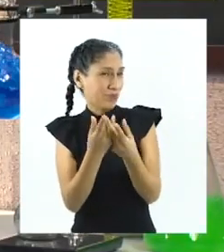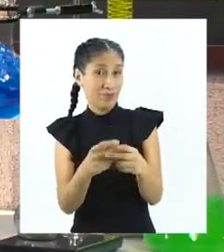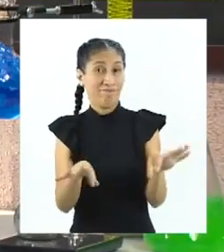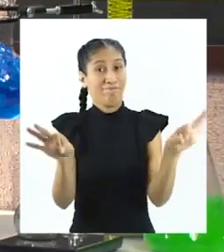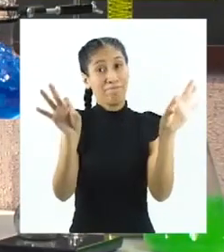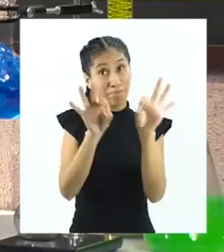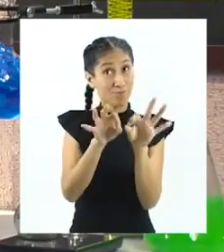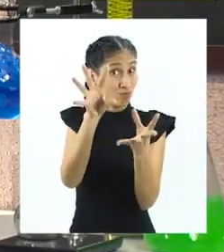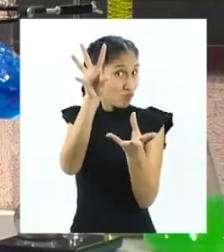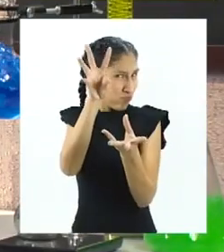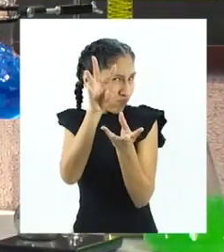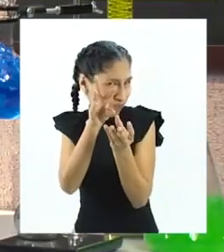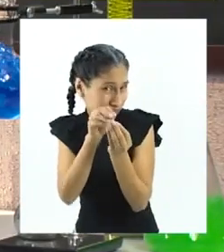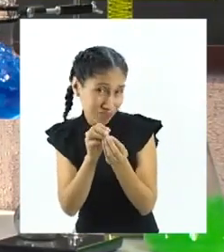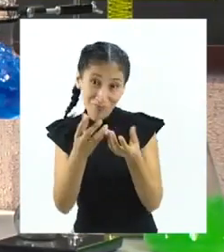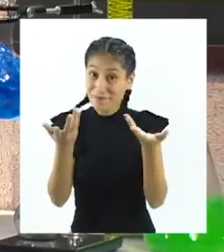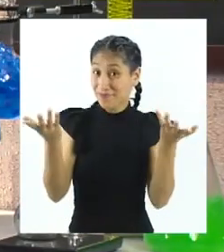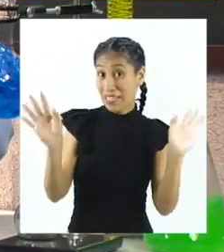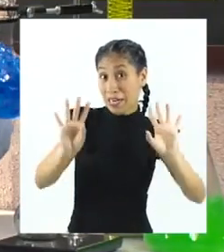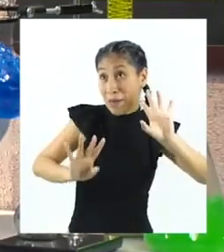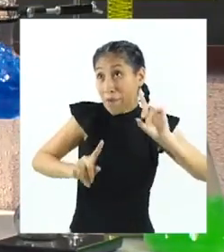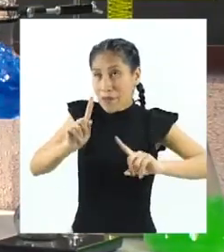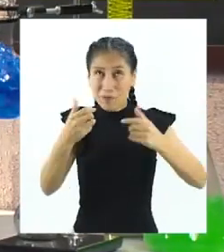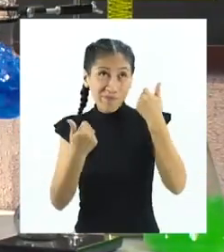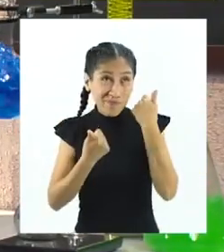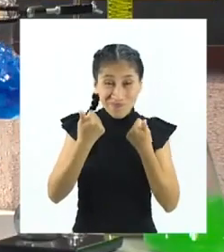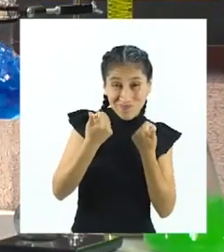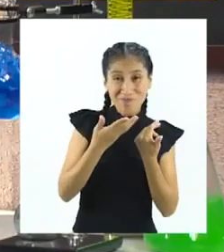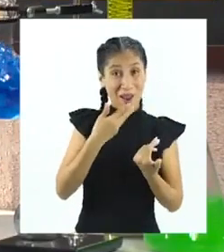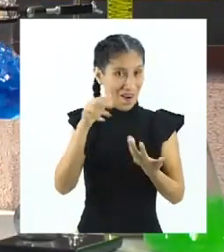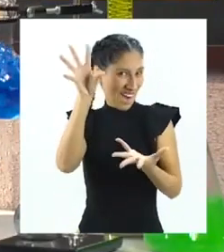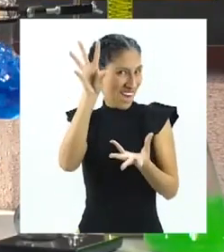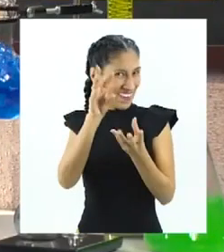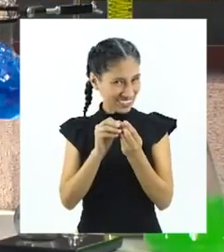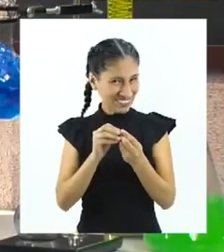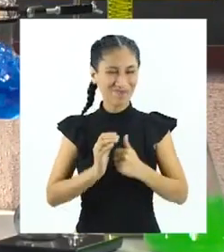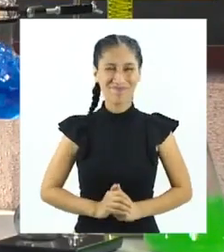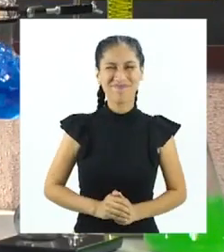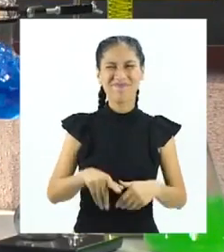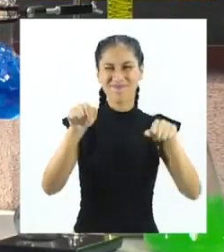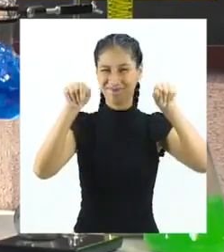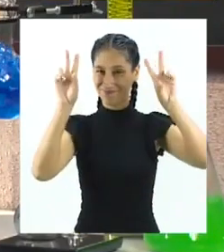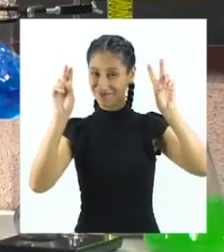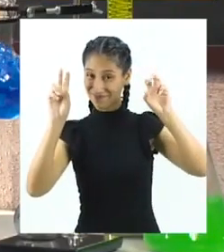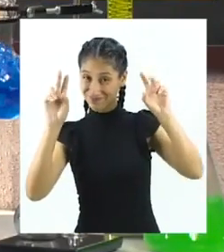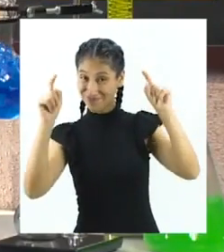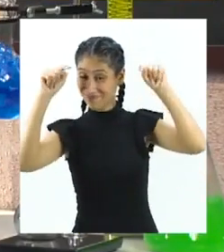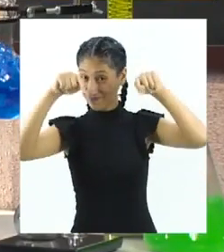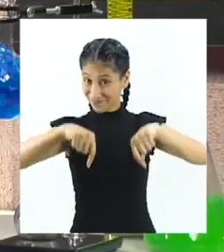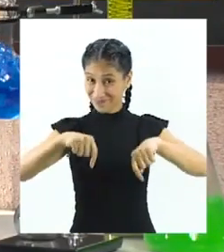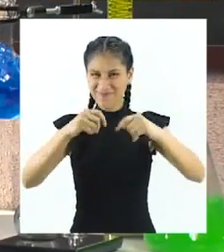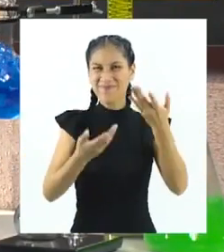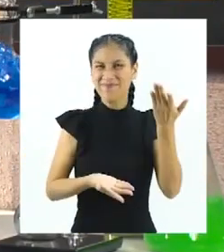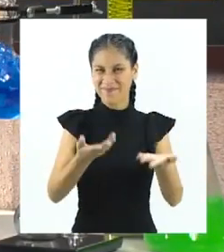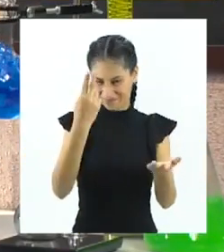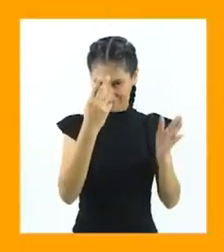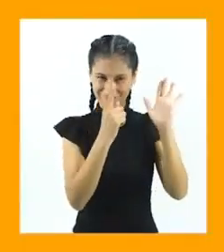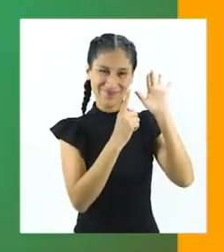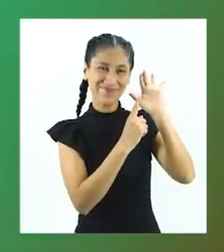un repaso, ¿no? Por si alguien se quedó con la duda. El tema de hoy